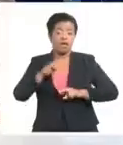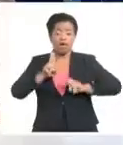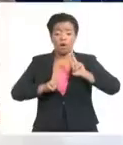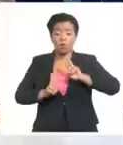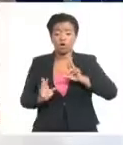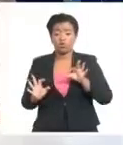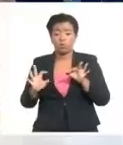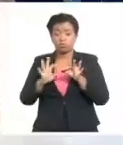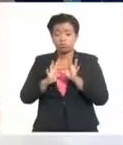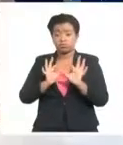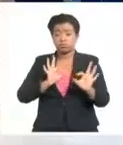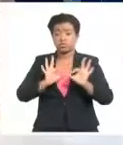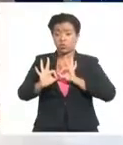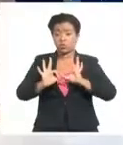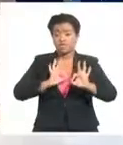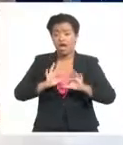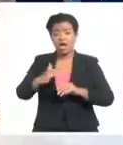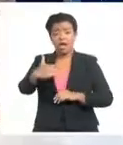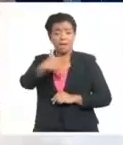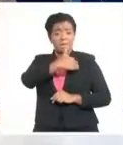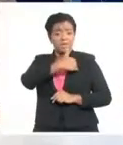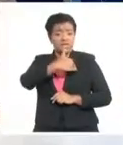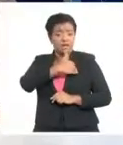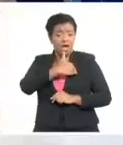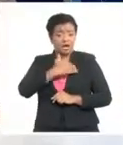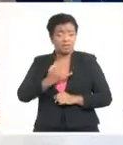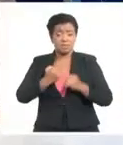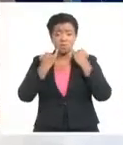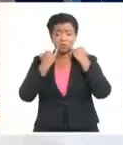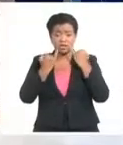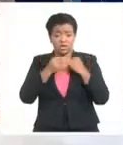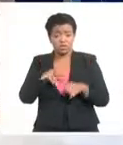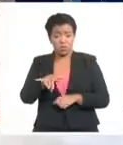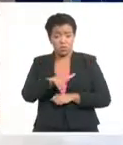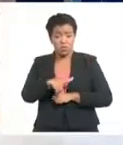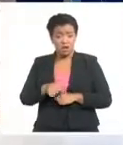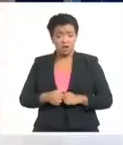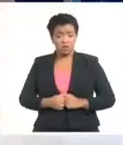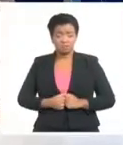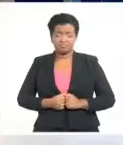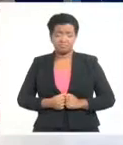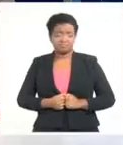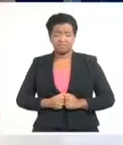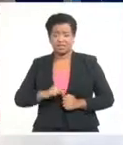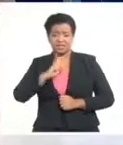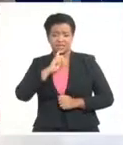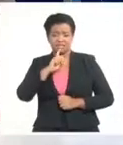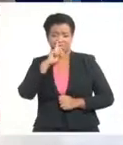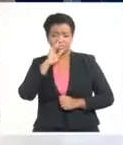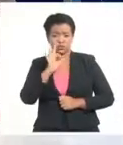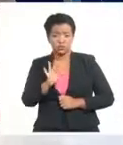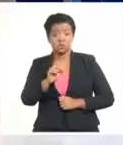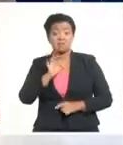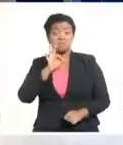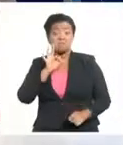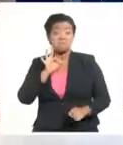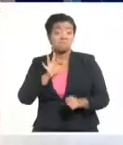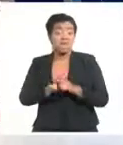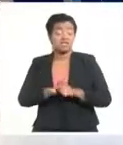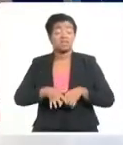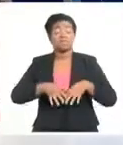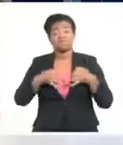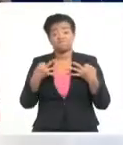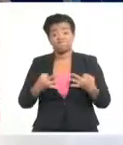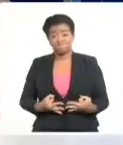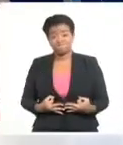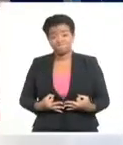incluso pactos militares que blinden esos intereses comunes. Claro que no. Esto empieza y en serio. Y si